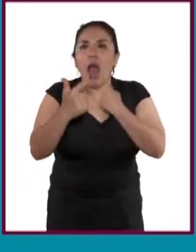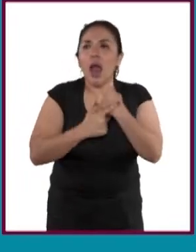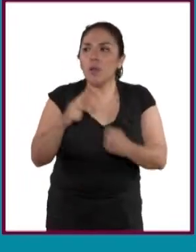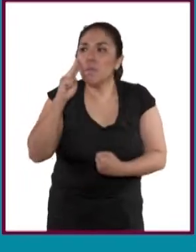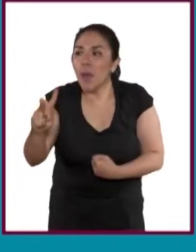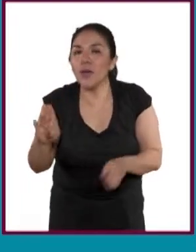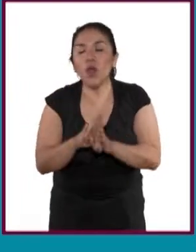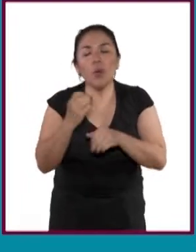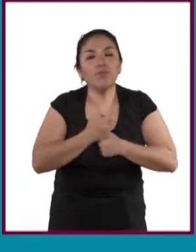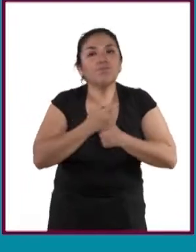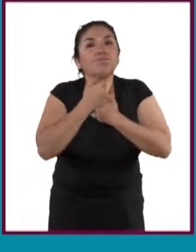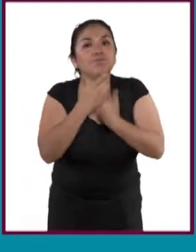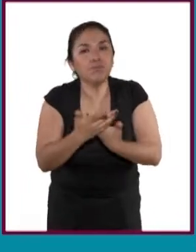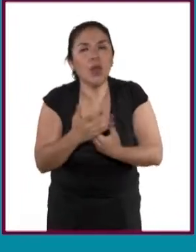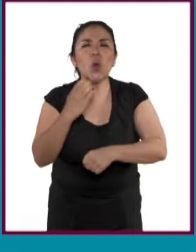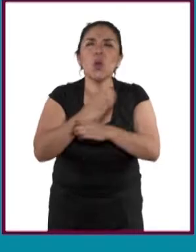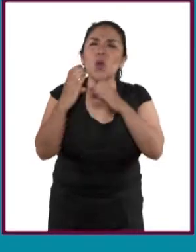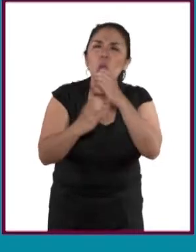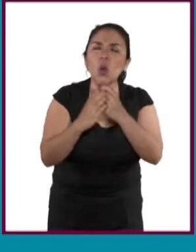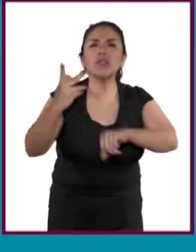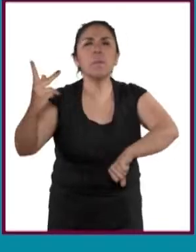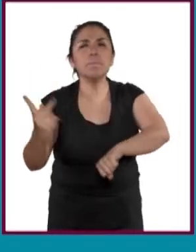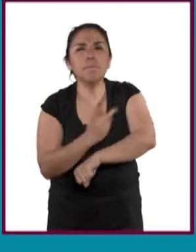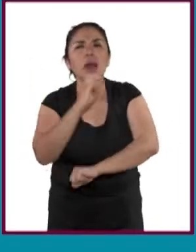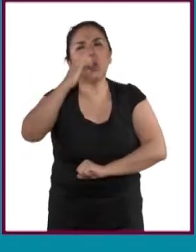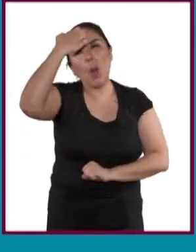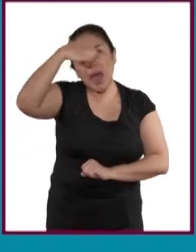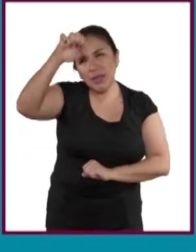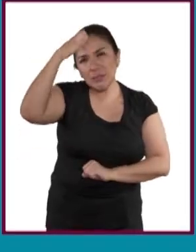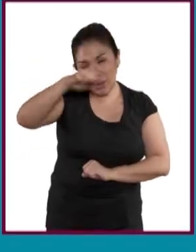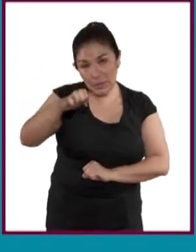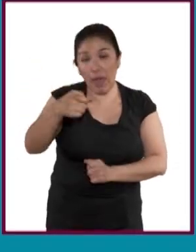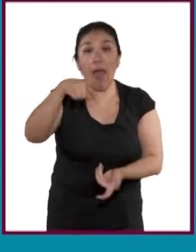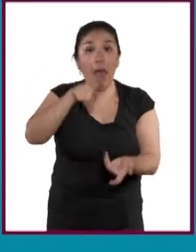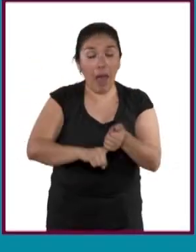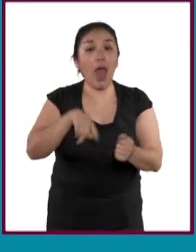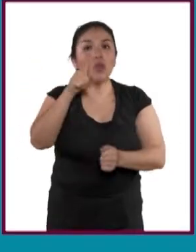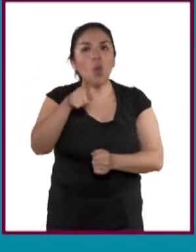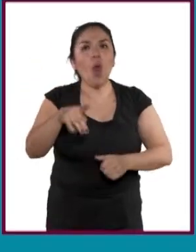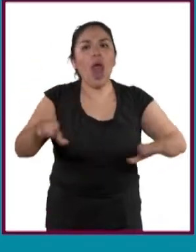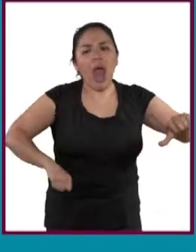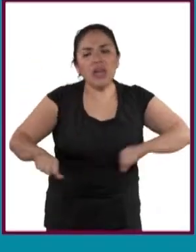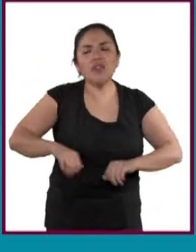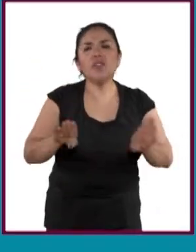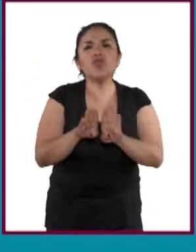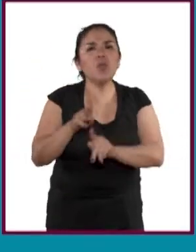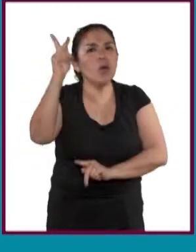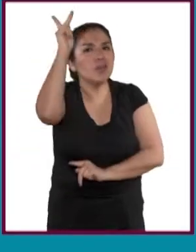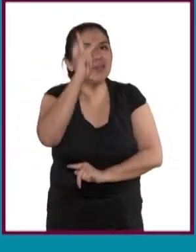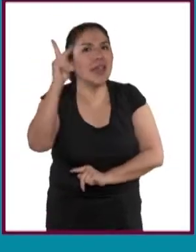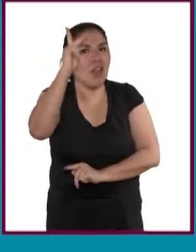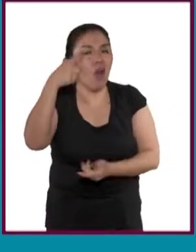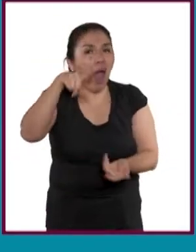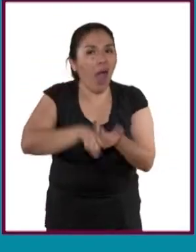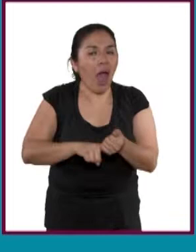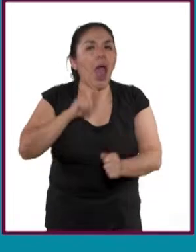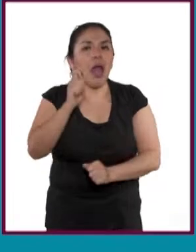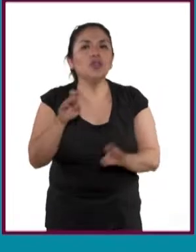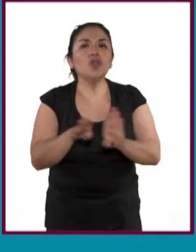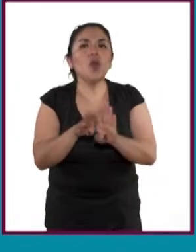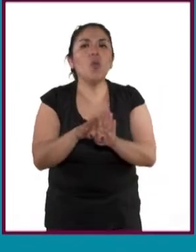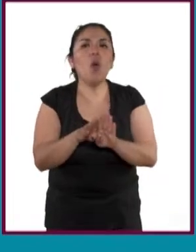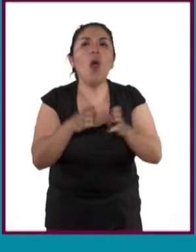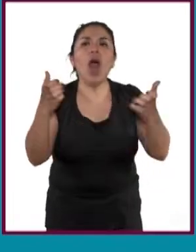ciertos acontecimientos, situaciones o experiencias. Implica la acción de mecanismos psicológicos y